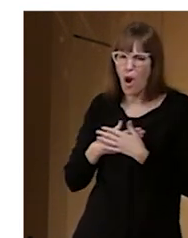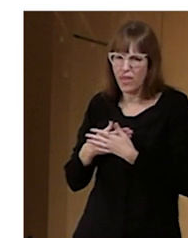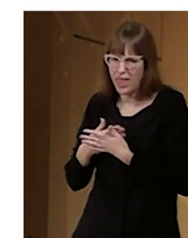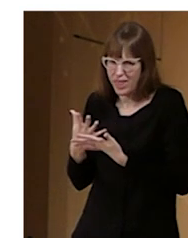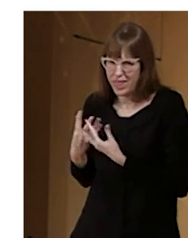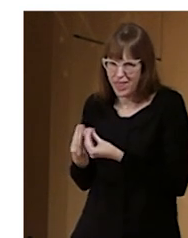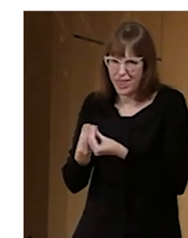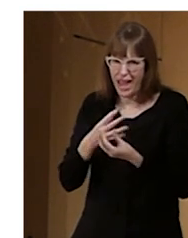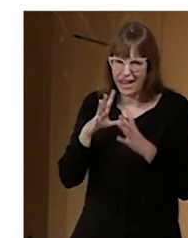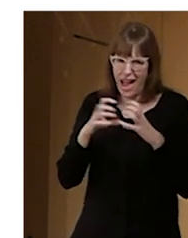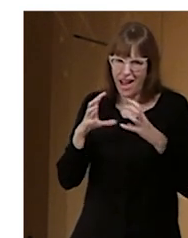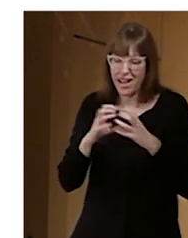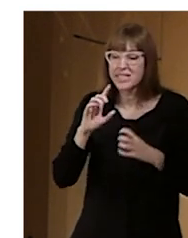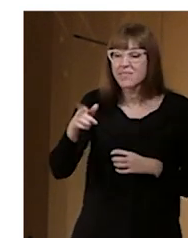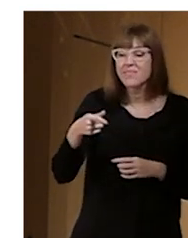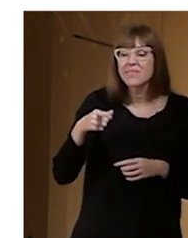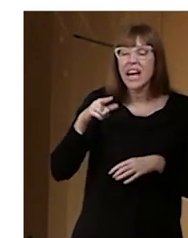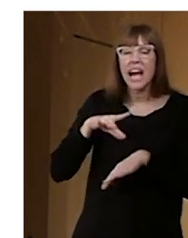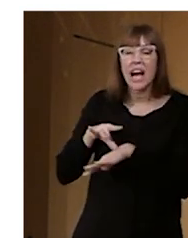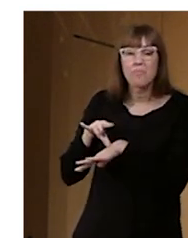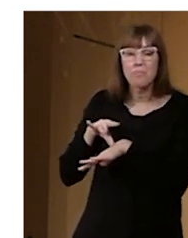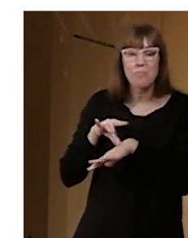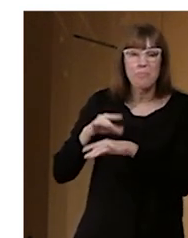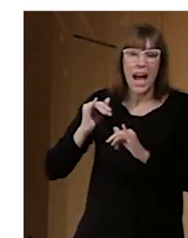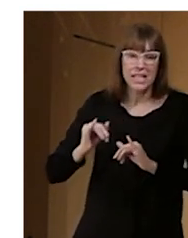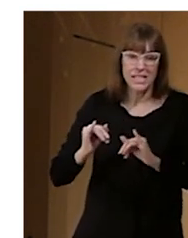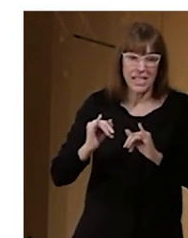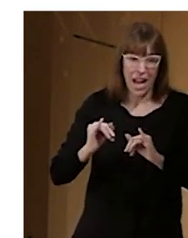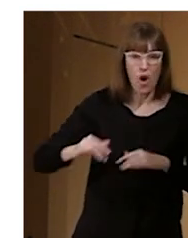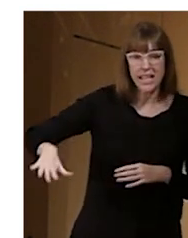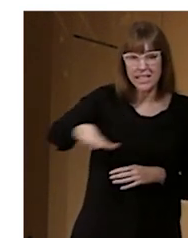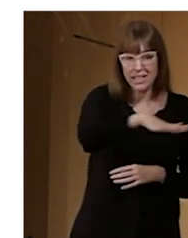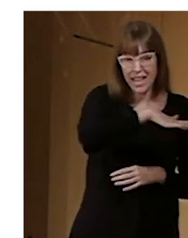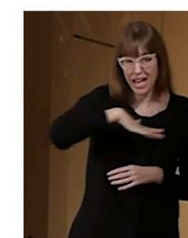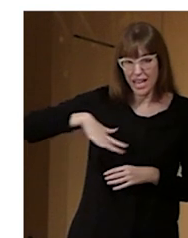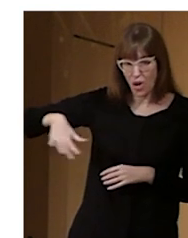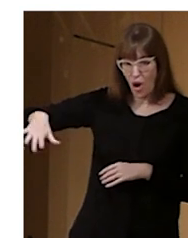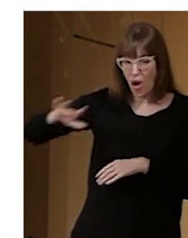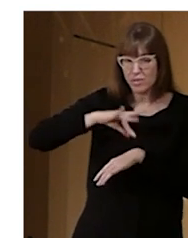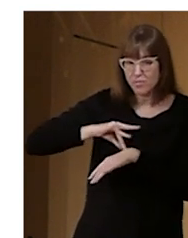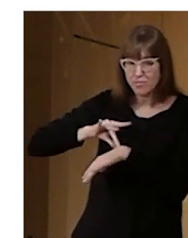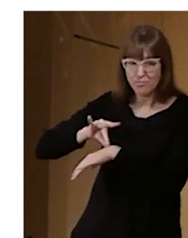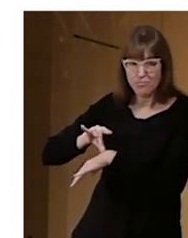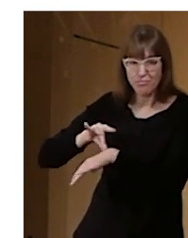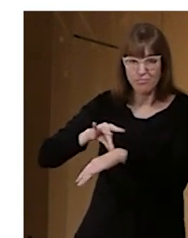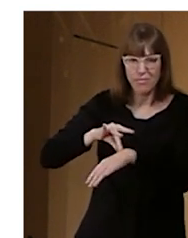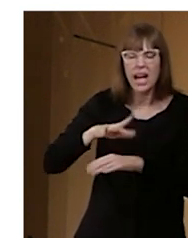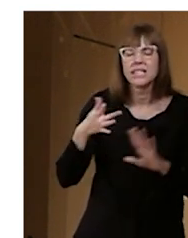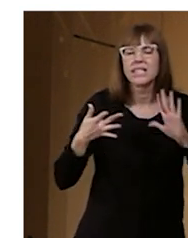escénico, visita táctil, como la queramos llamar, es una medida que inicialmente,